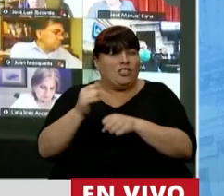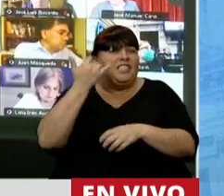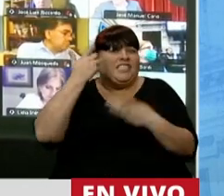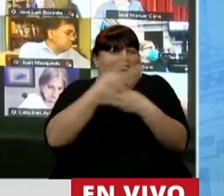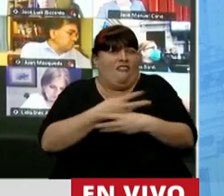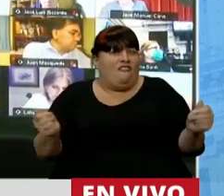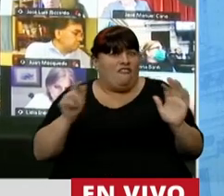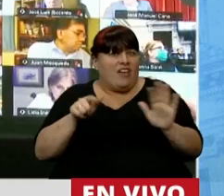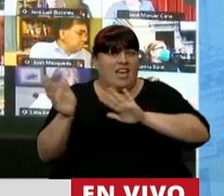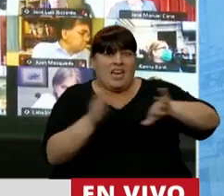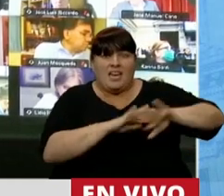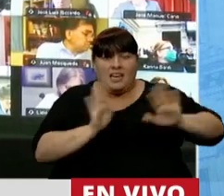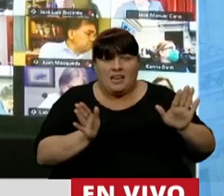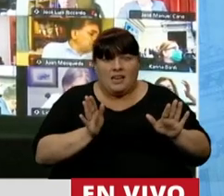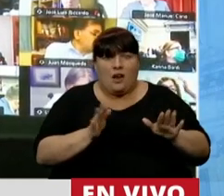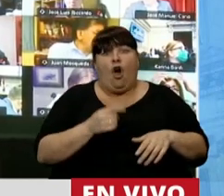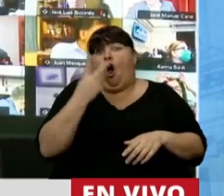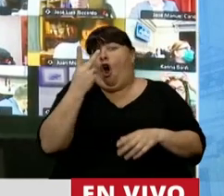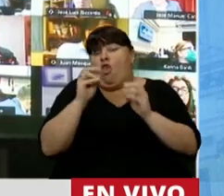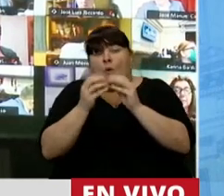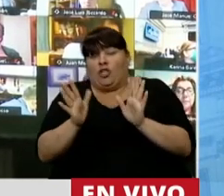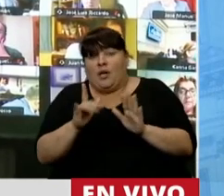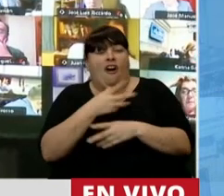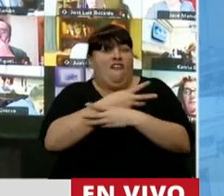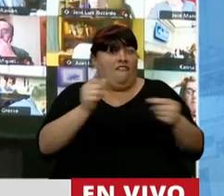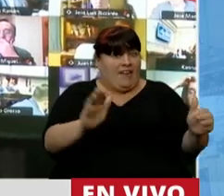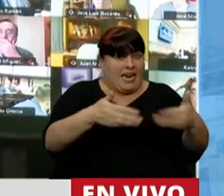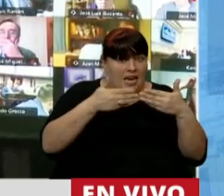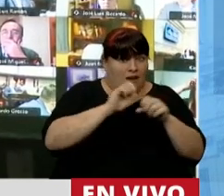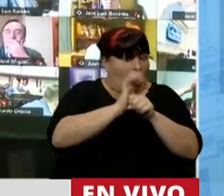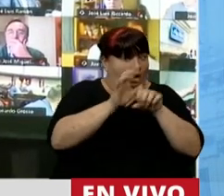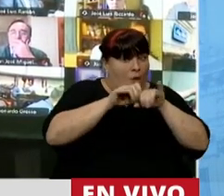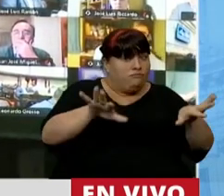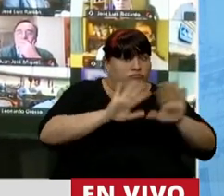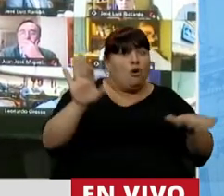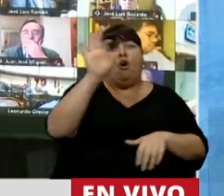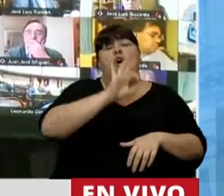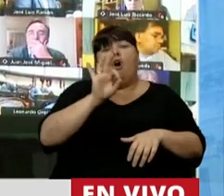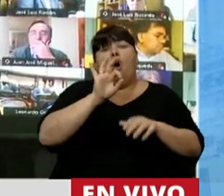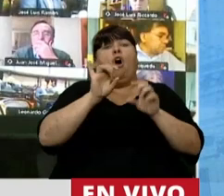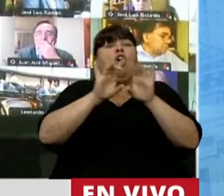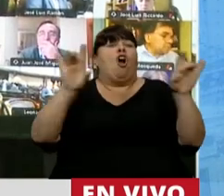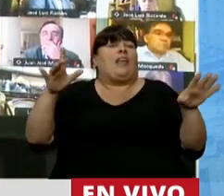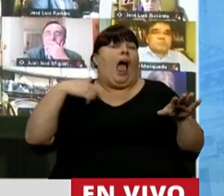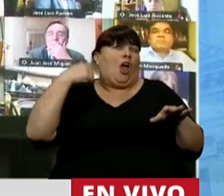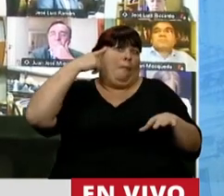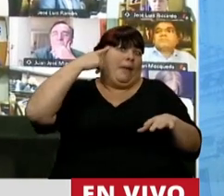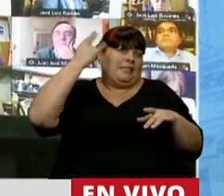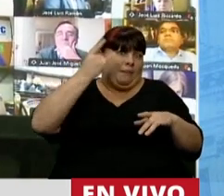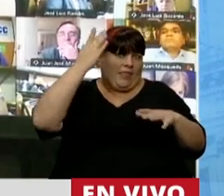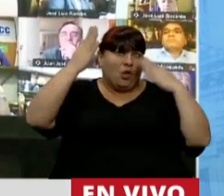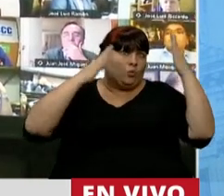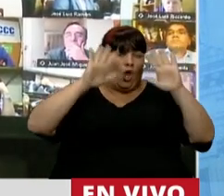finalizó. O hay dos razones, o terminó la pandemia y los contagios son una imaginación,